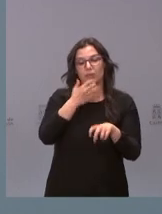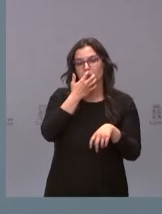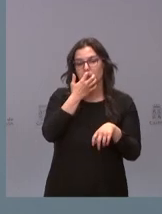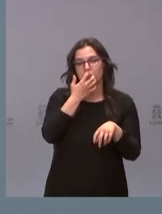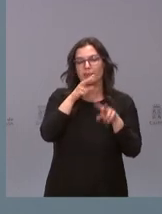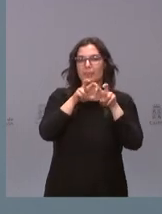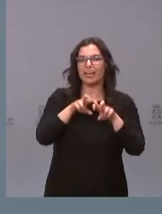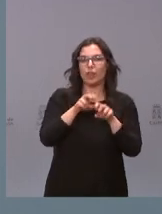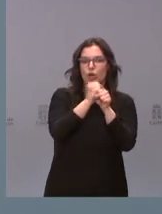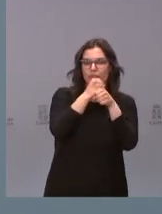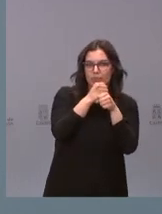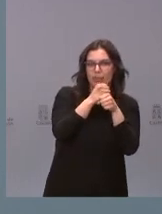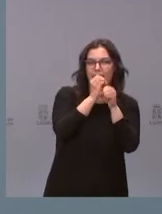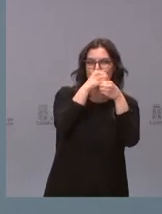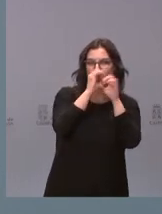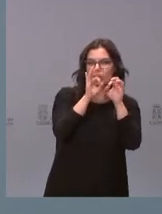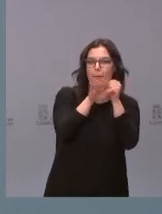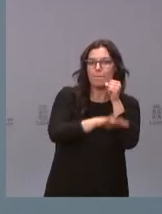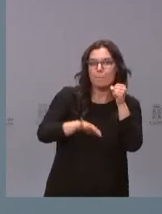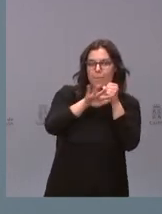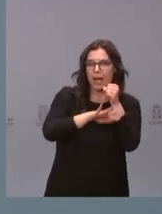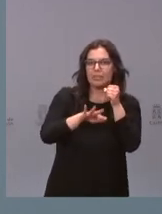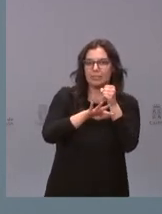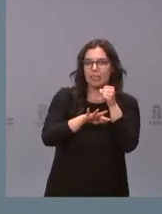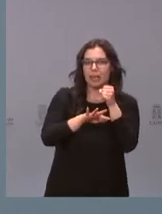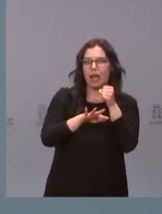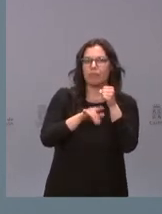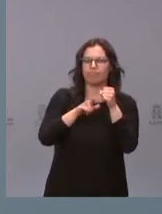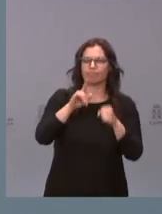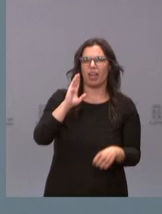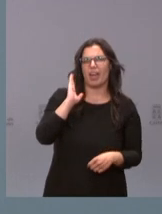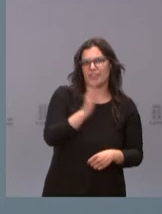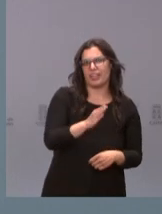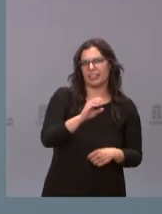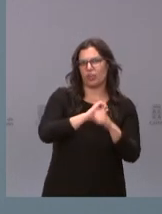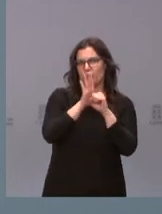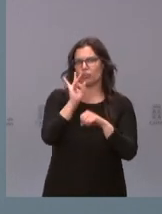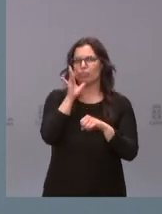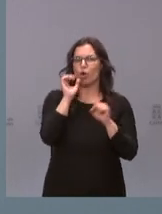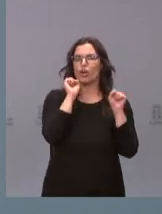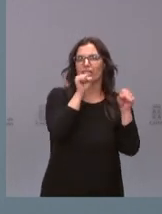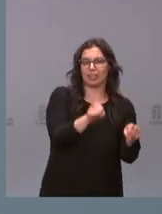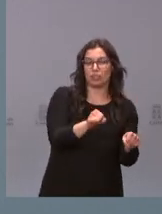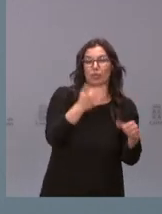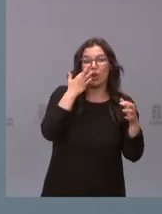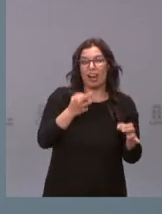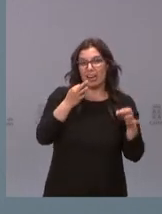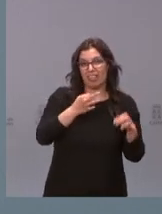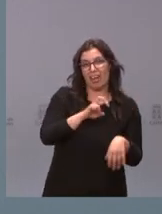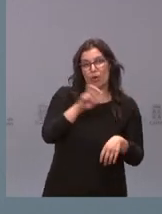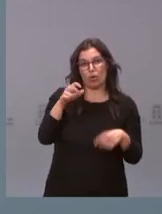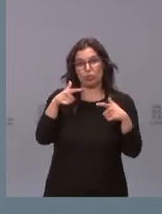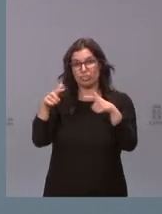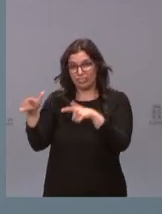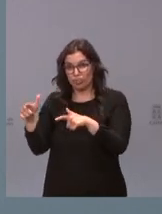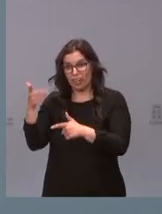básica o traslacional, sí, ha tenido unos ciertos retrasos, pero comparado con lo que están sufriendo otros sectores,